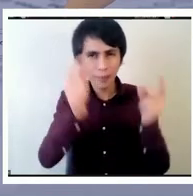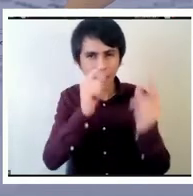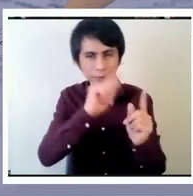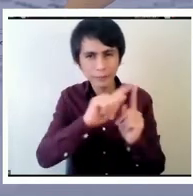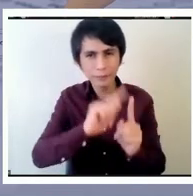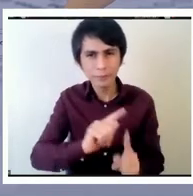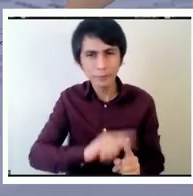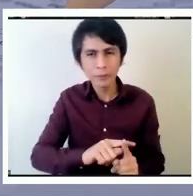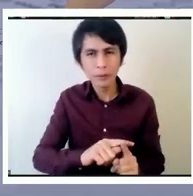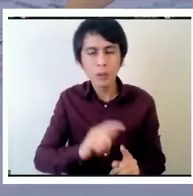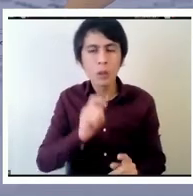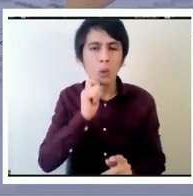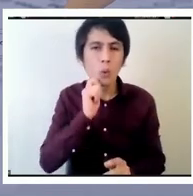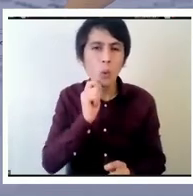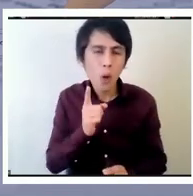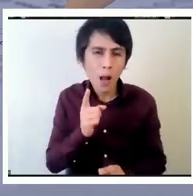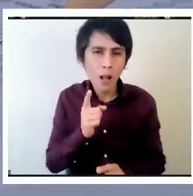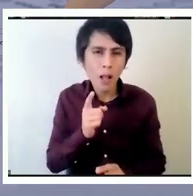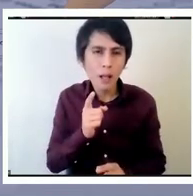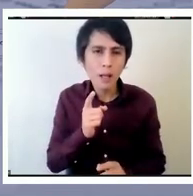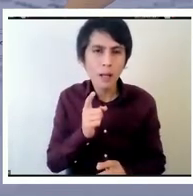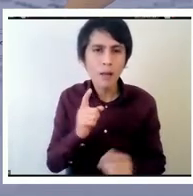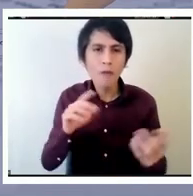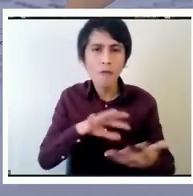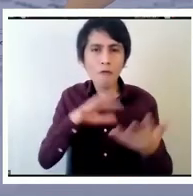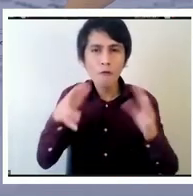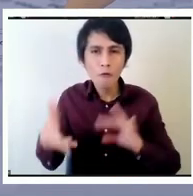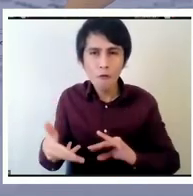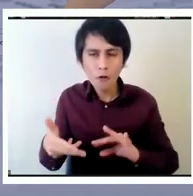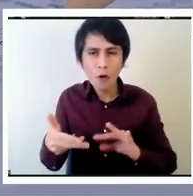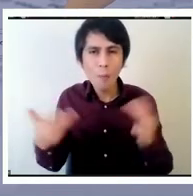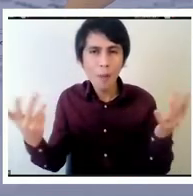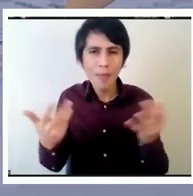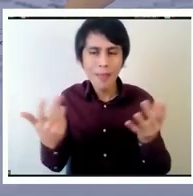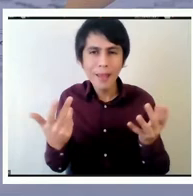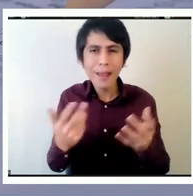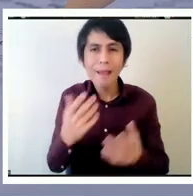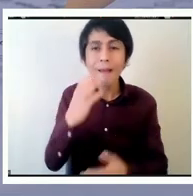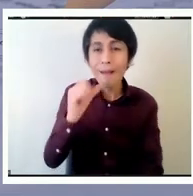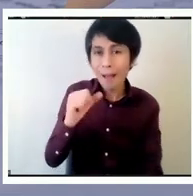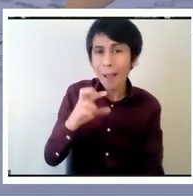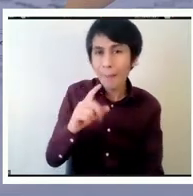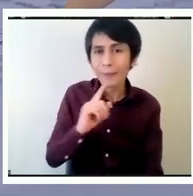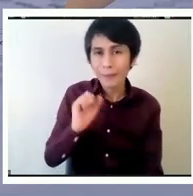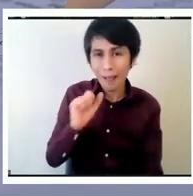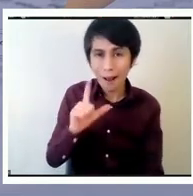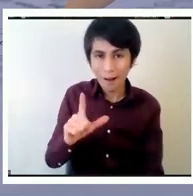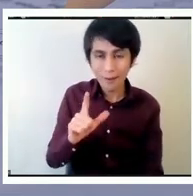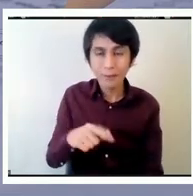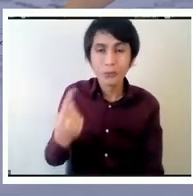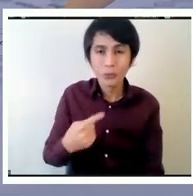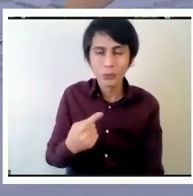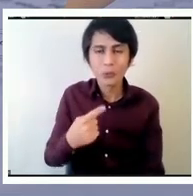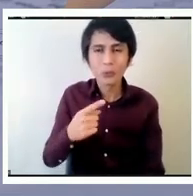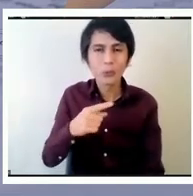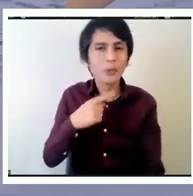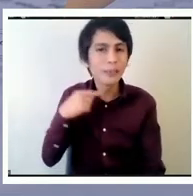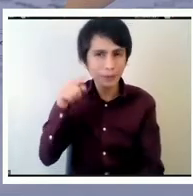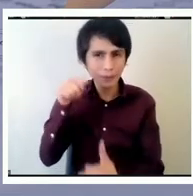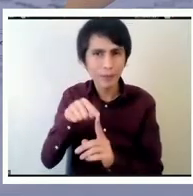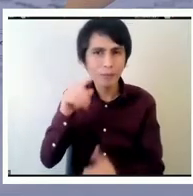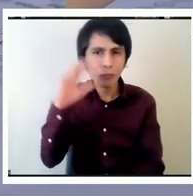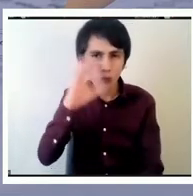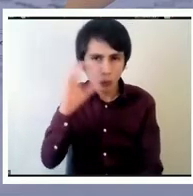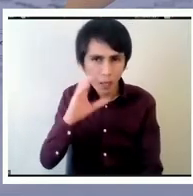de forma cierto de capital estaríamos interesados en buscar o en investigar y en